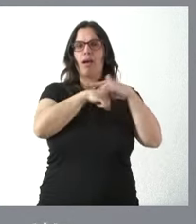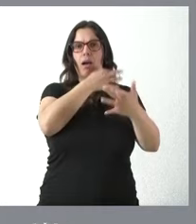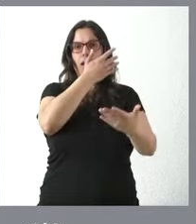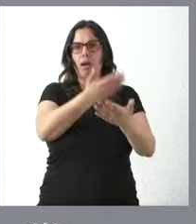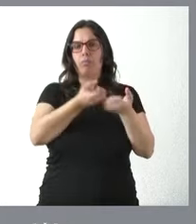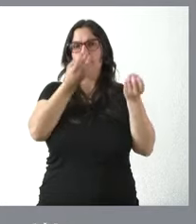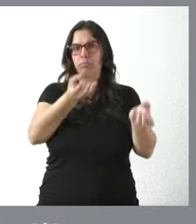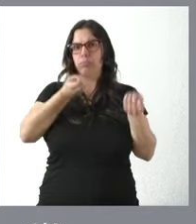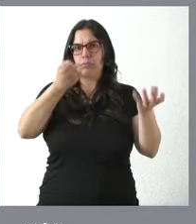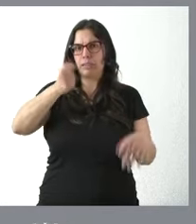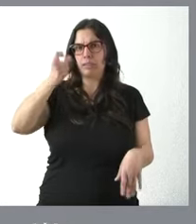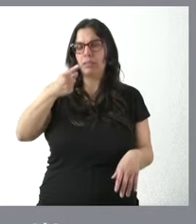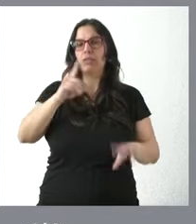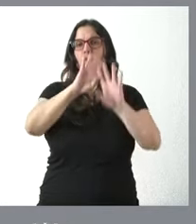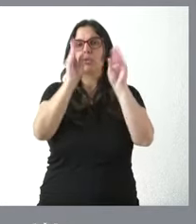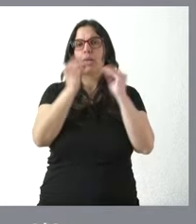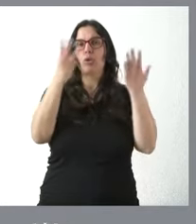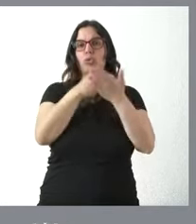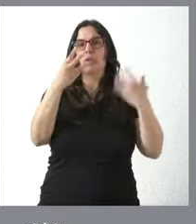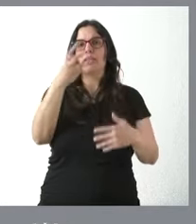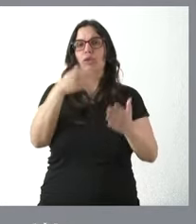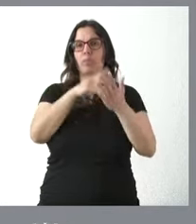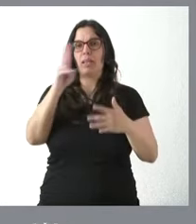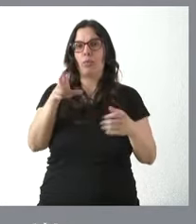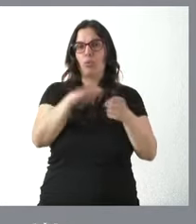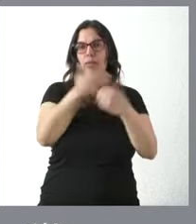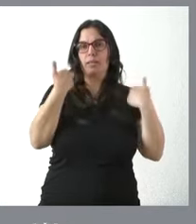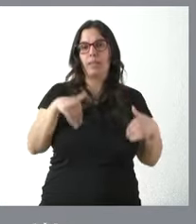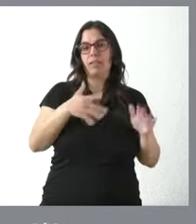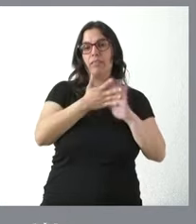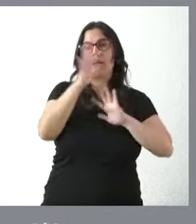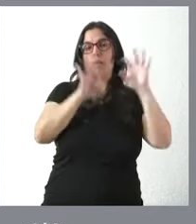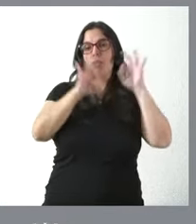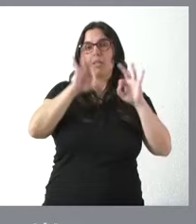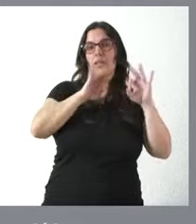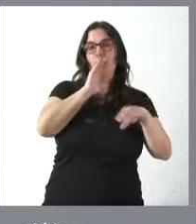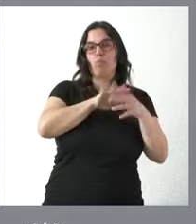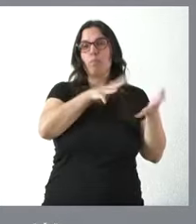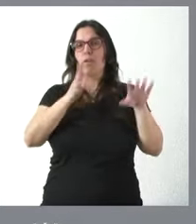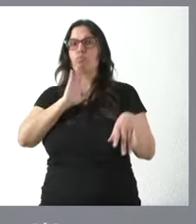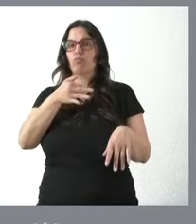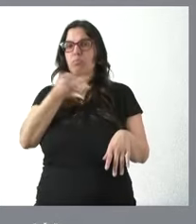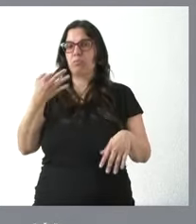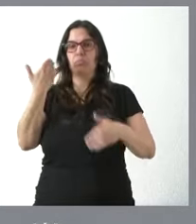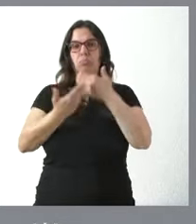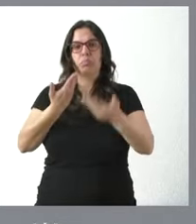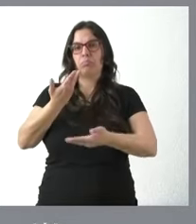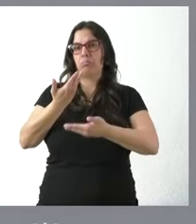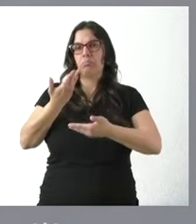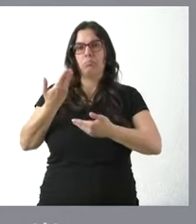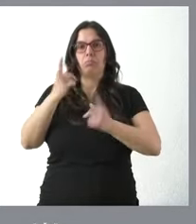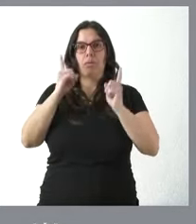venido informando sobre ello, un total de 8.300.000 euros, siendo el grado de ejecución, como ven, muy adecuado a los ritmos que se habían previsto.